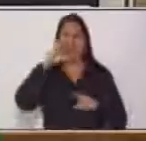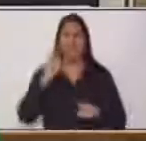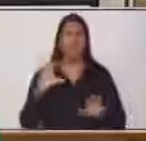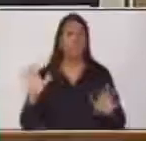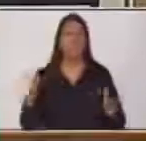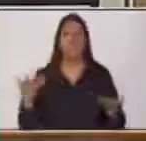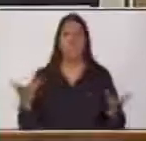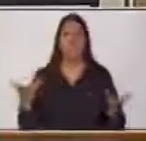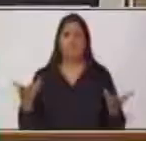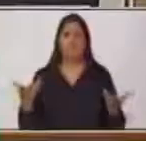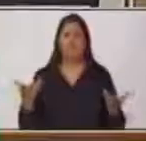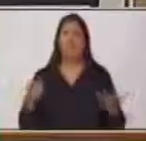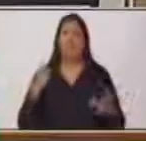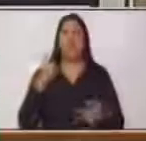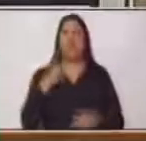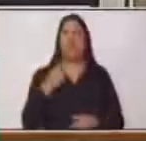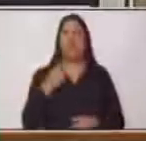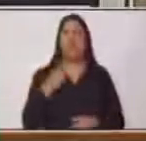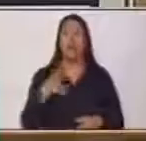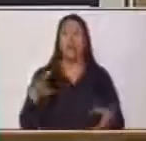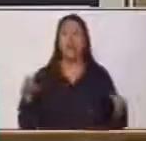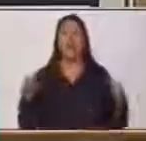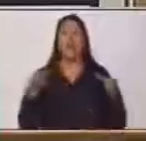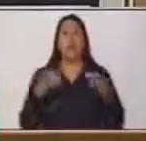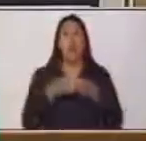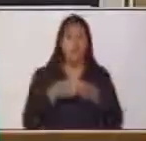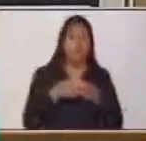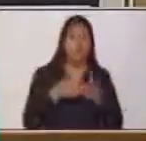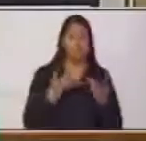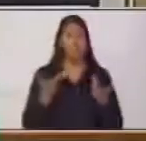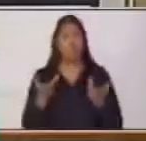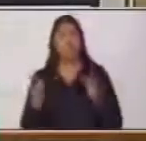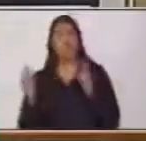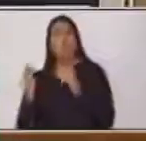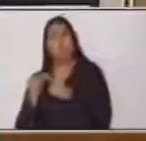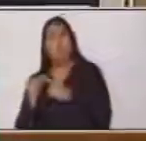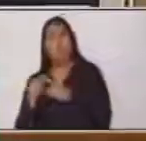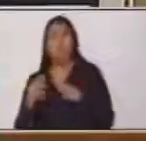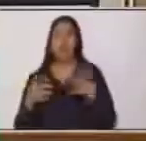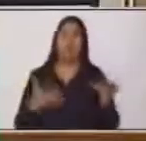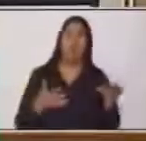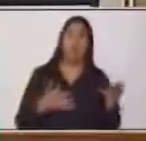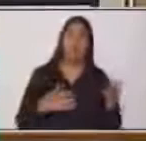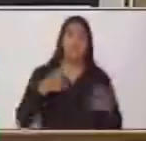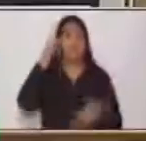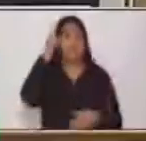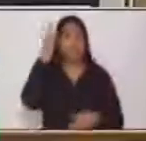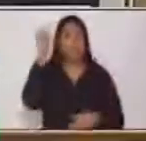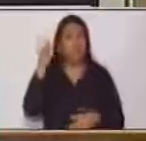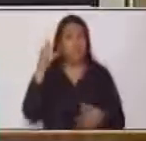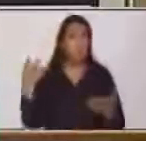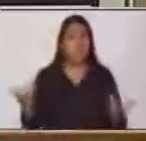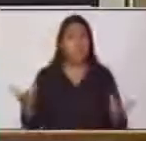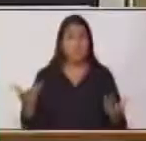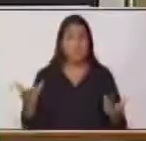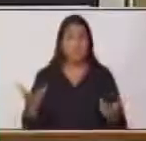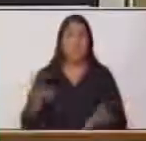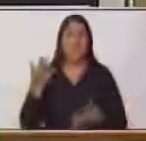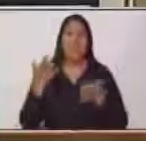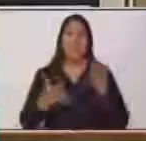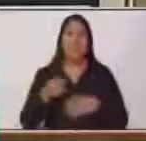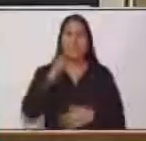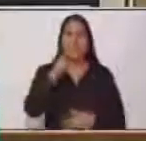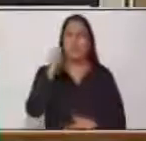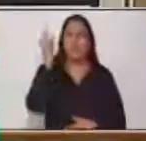Un conjunto, palabras, enunciados. Posiblemente usted pensó